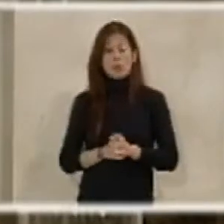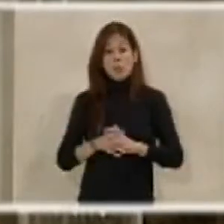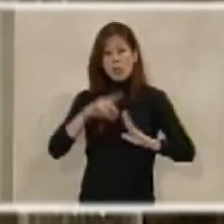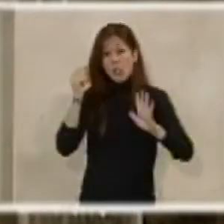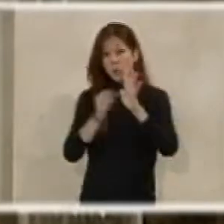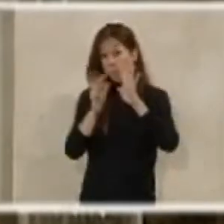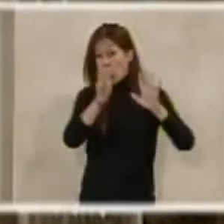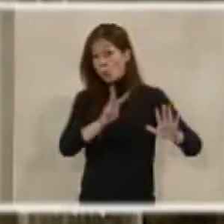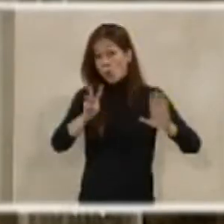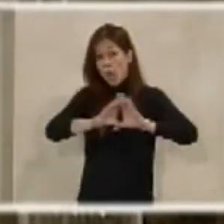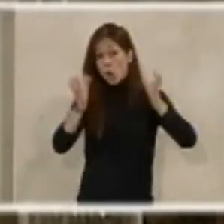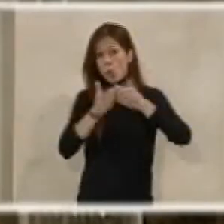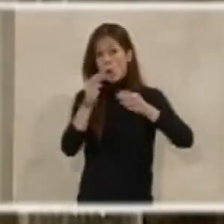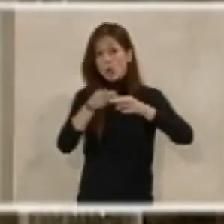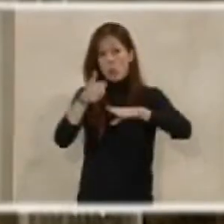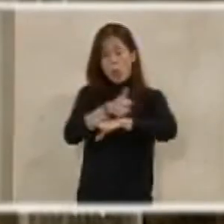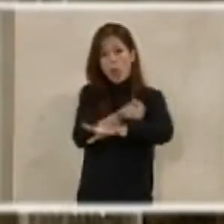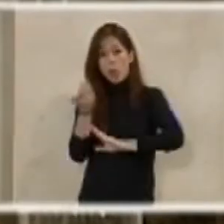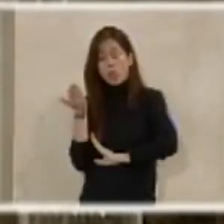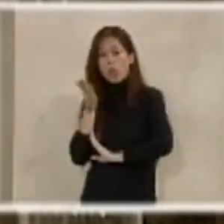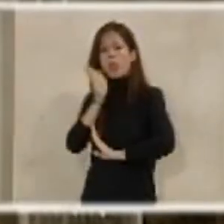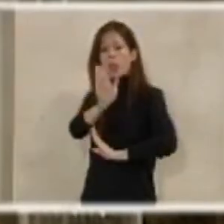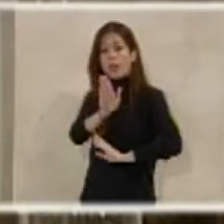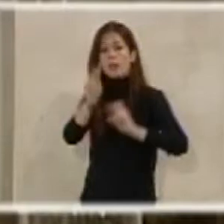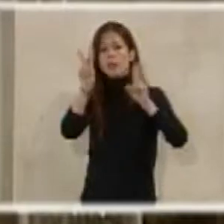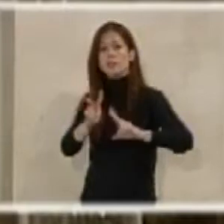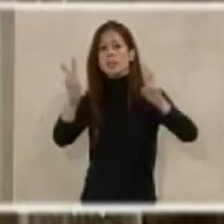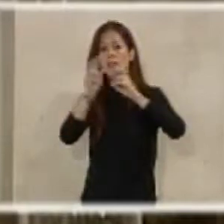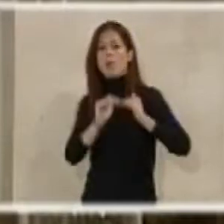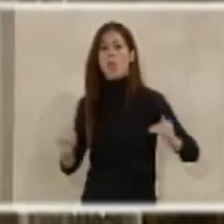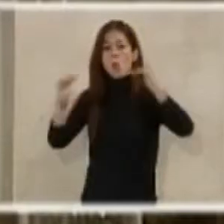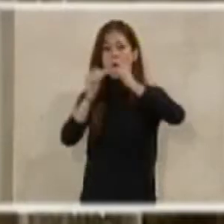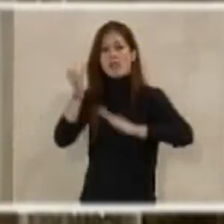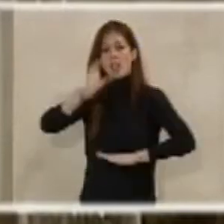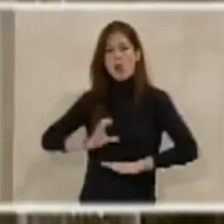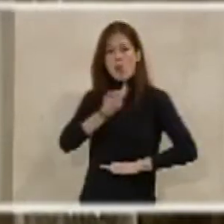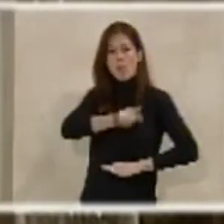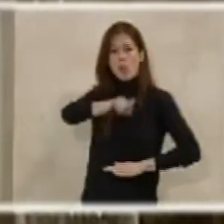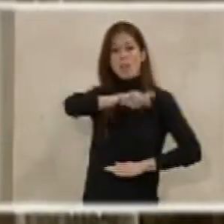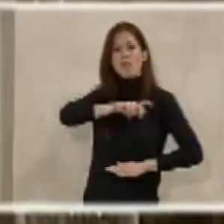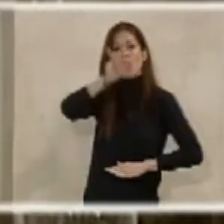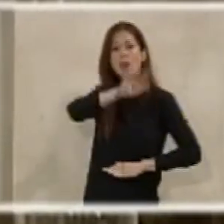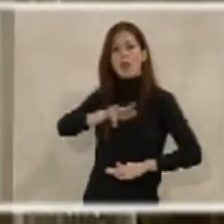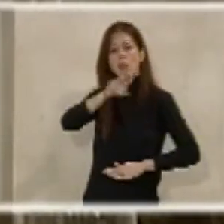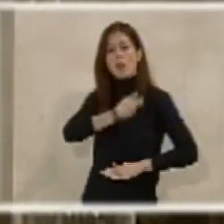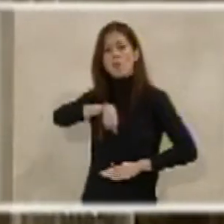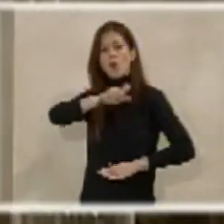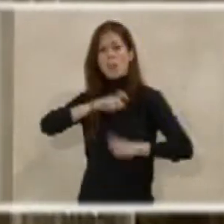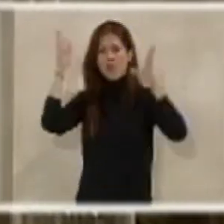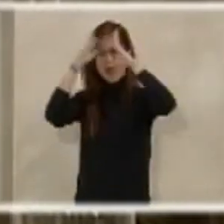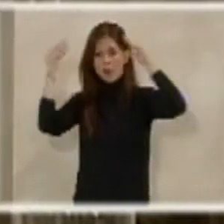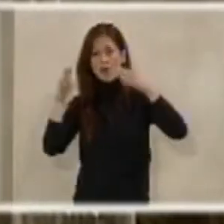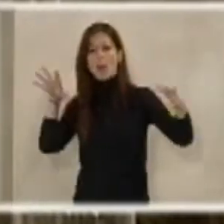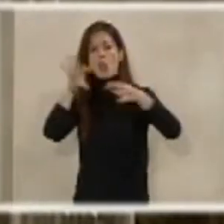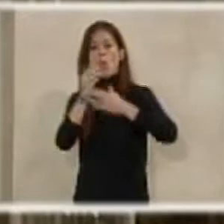Punto número ocho. Moción del Grupo Municipal Ciudadanos en apoyo a la equiparación salarial de Policía Nacional y Guardia Civil con respecto a las policías